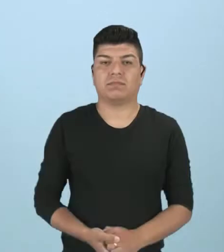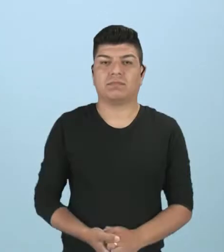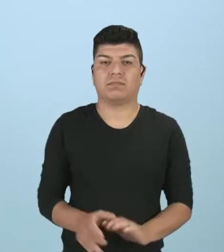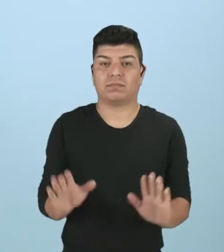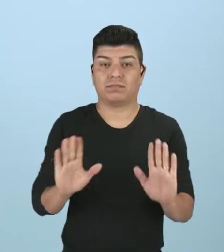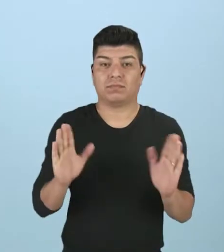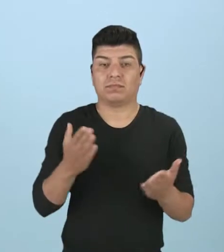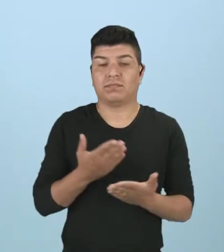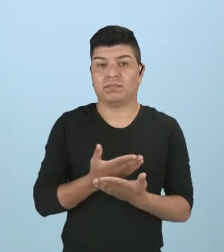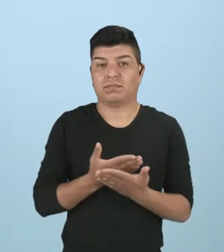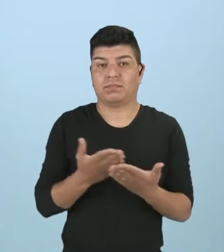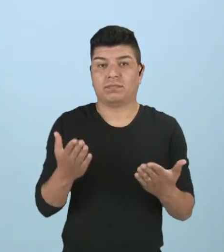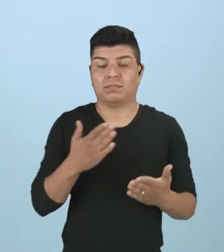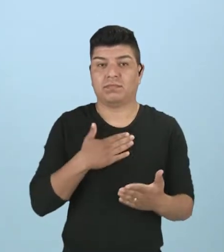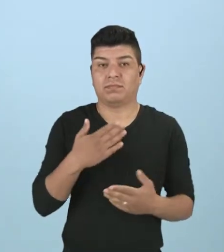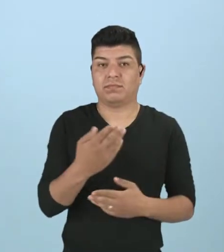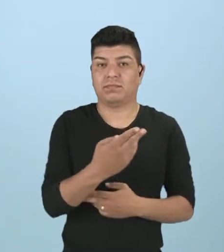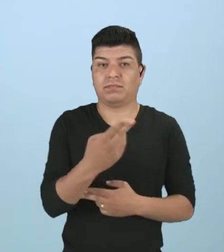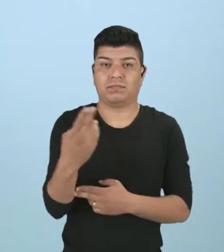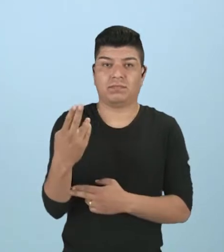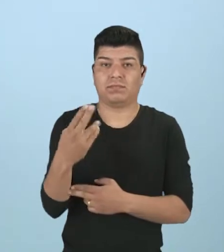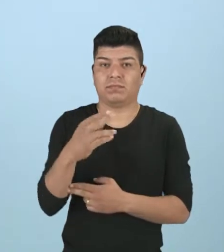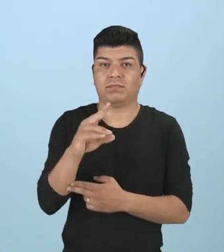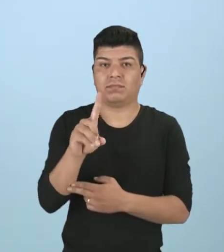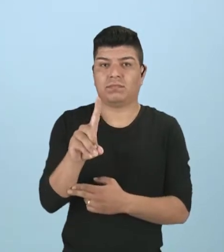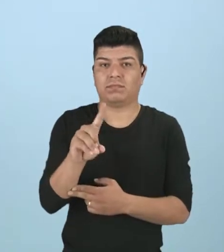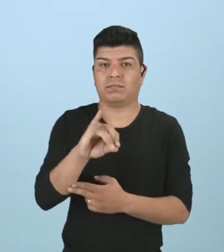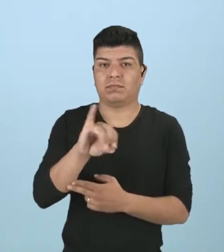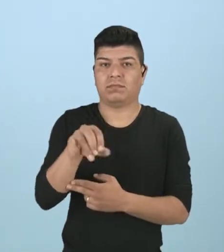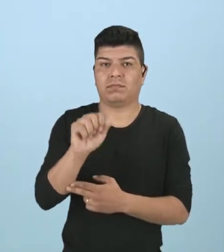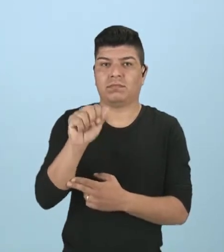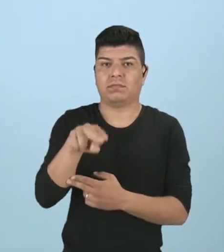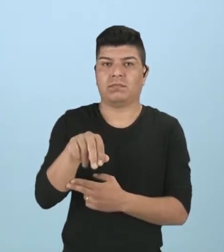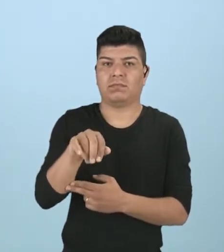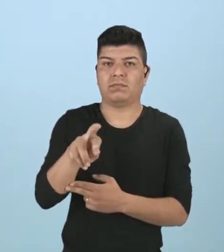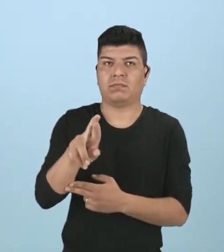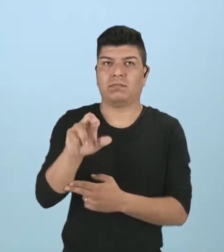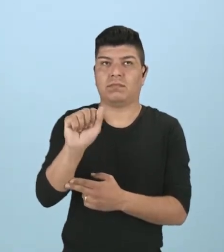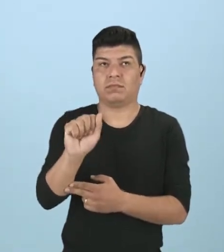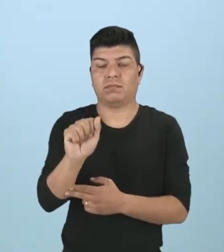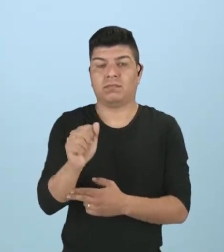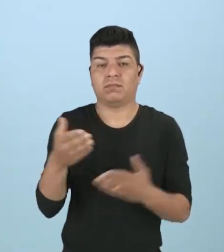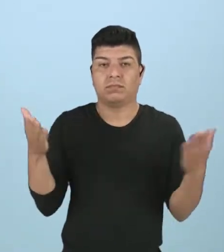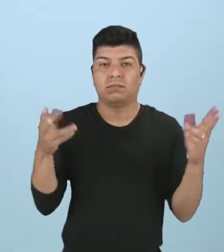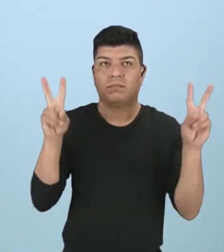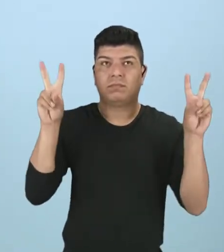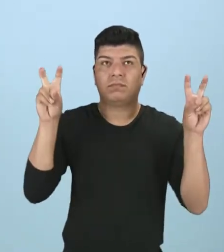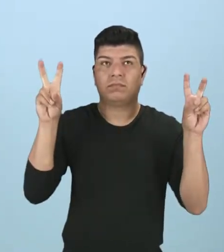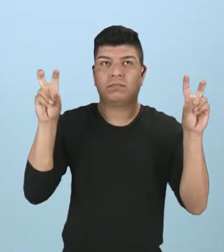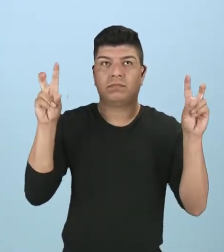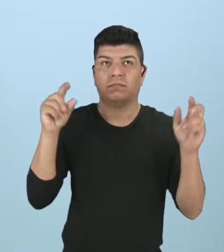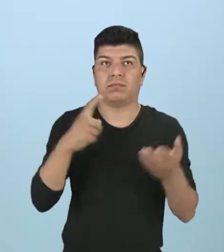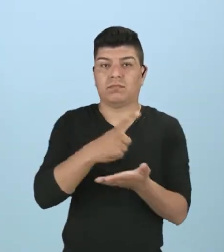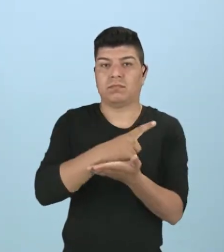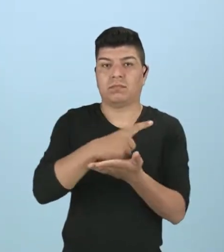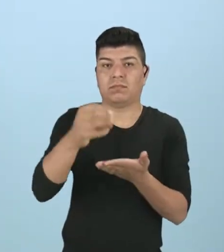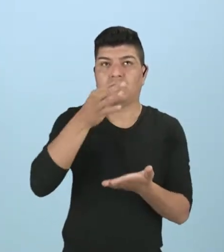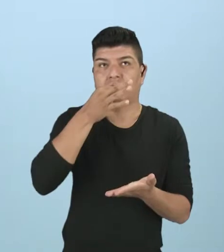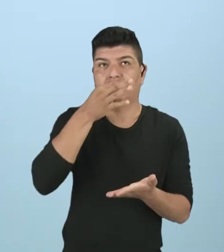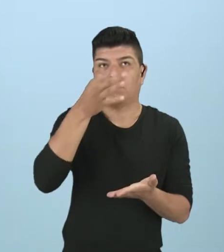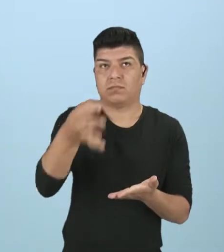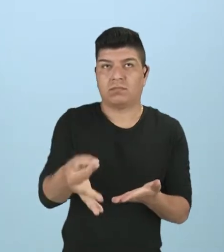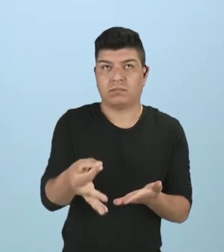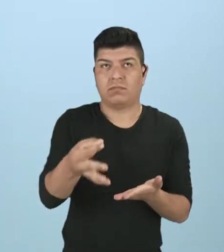Hola a todos mi nombre es Deyanira y en la clase de hoy veremos el artículo de opinión concepto